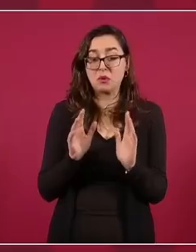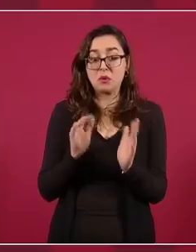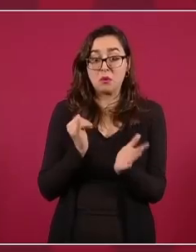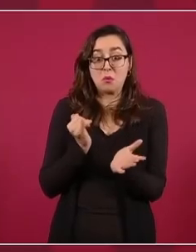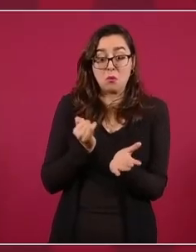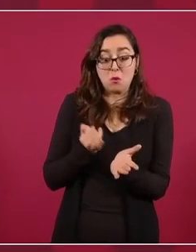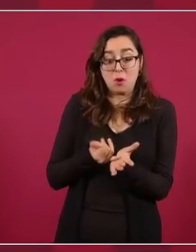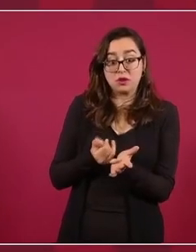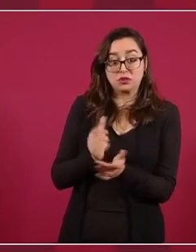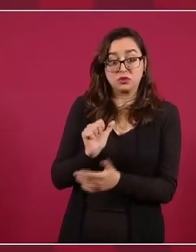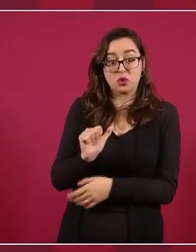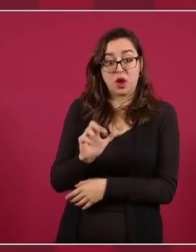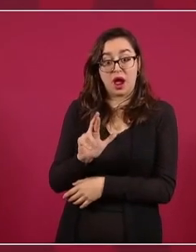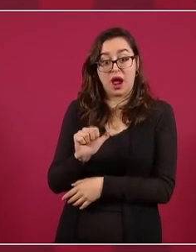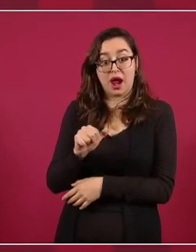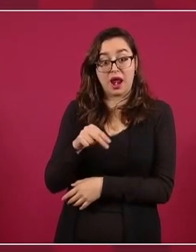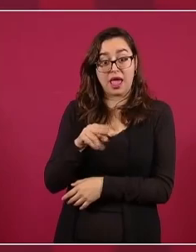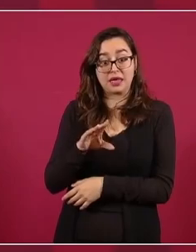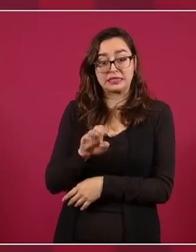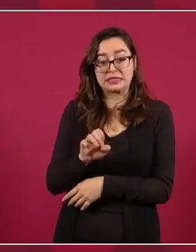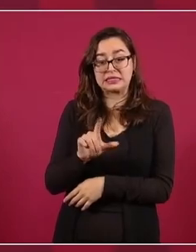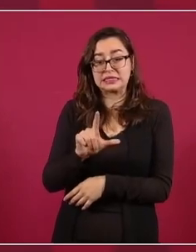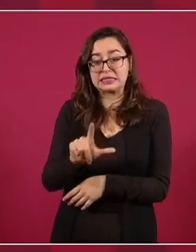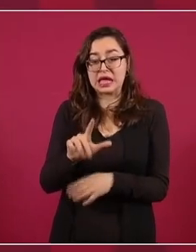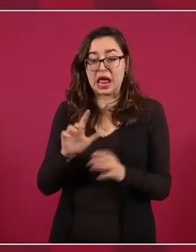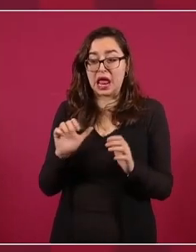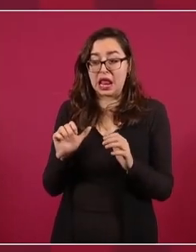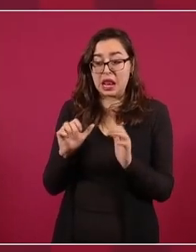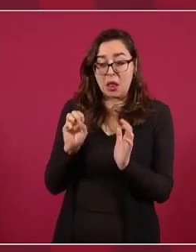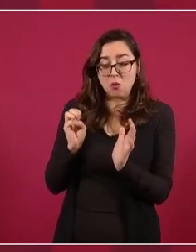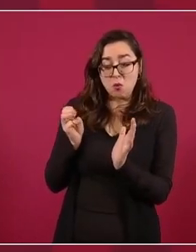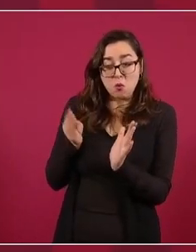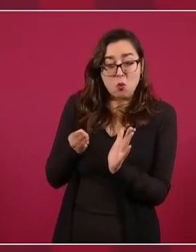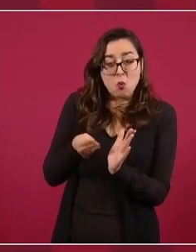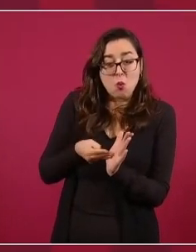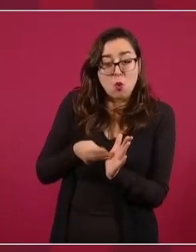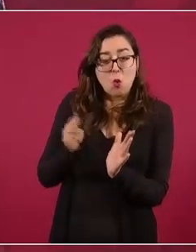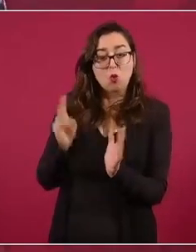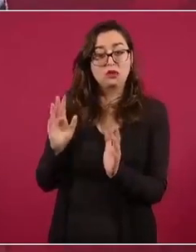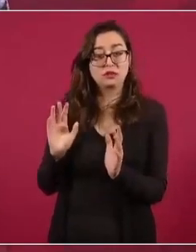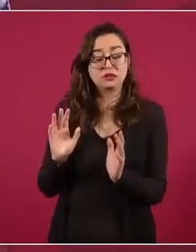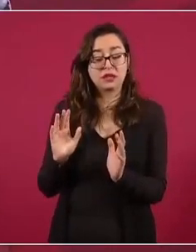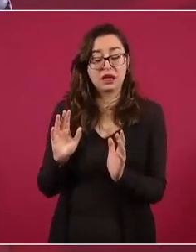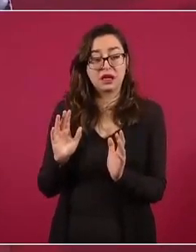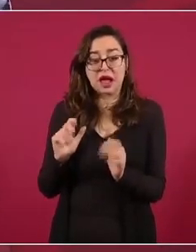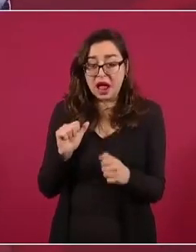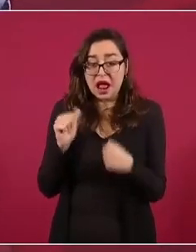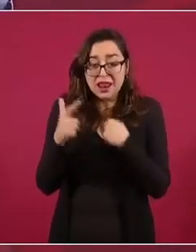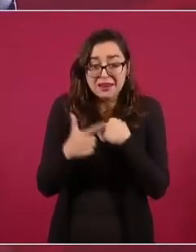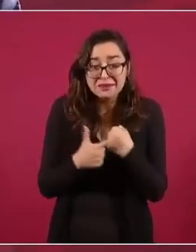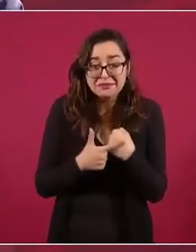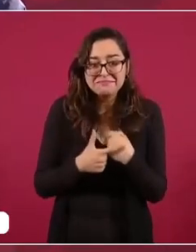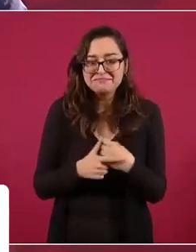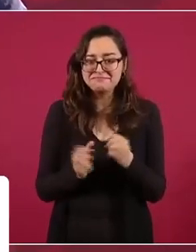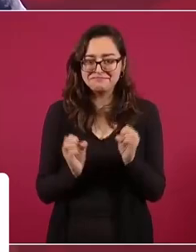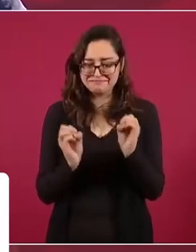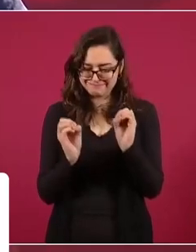o sanción, nada,